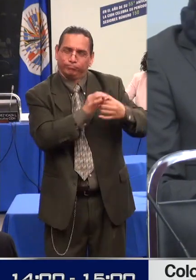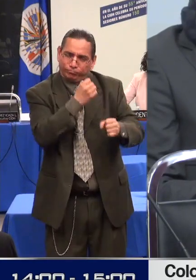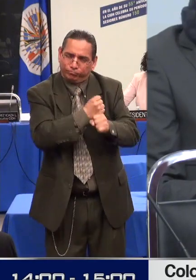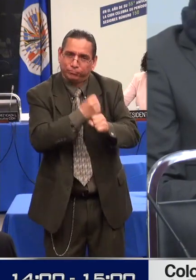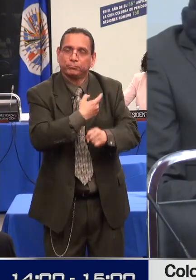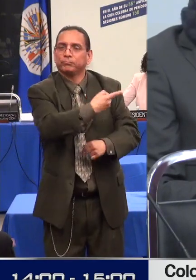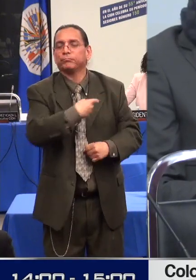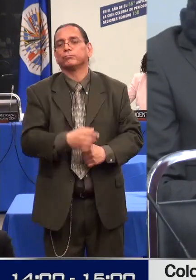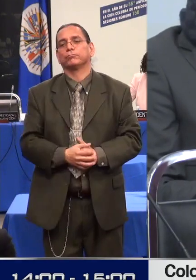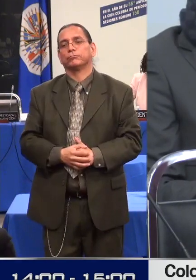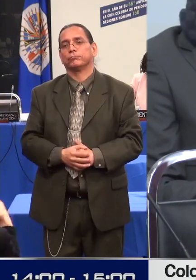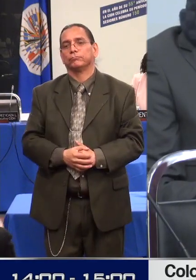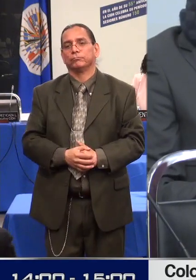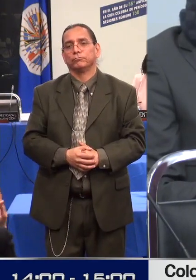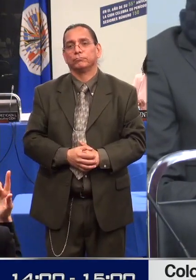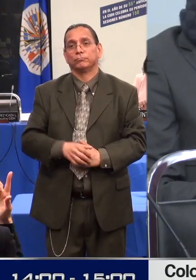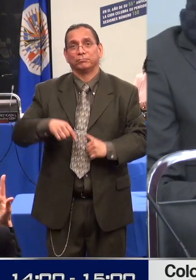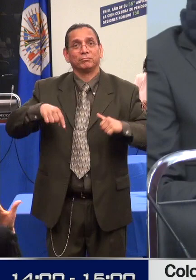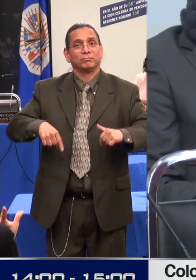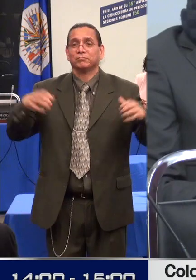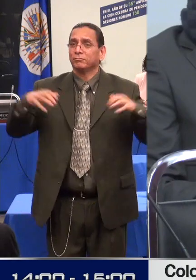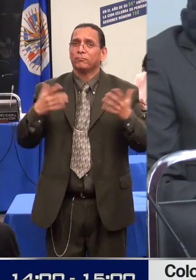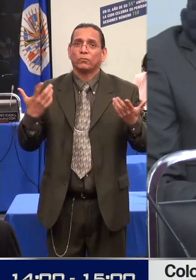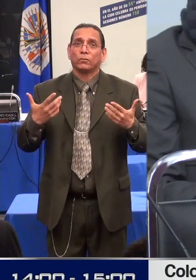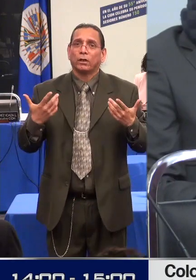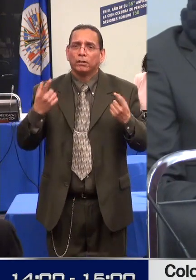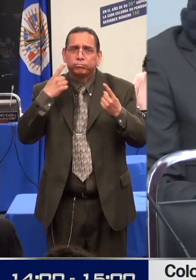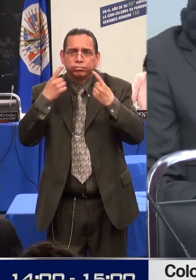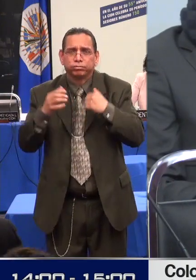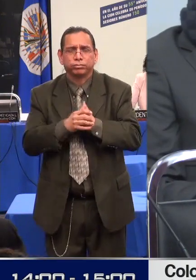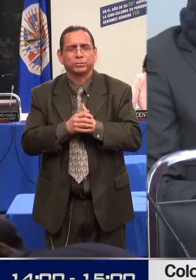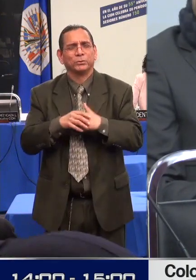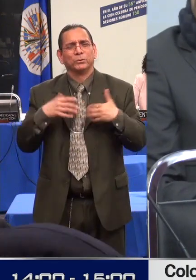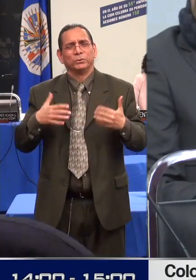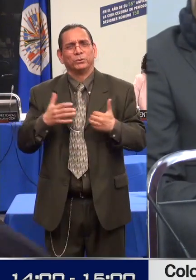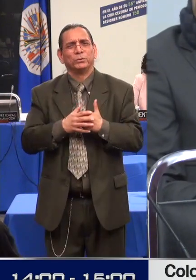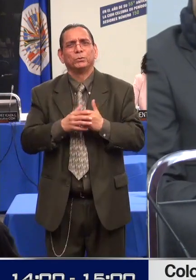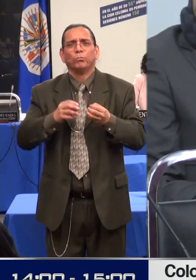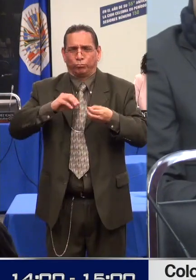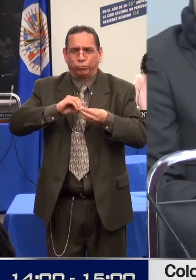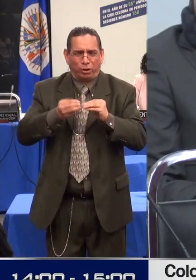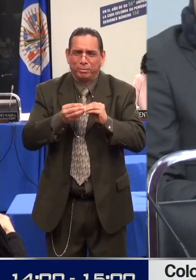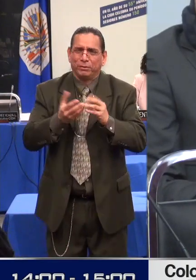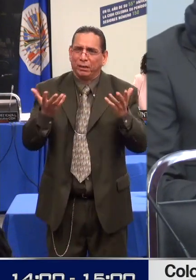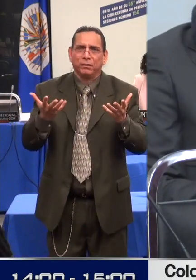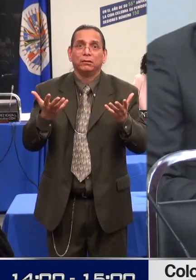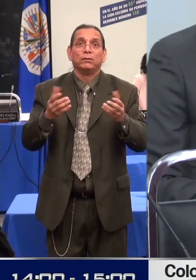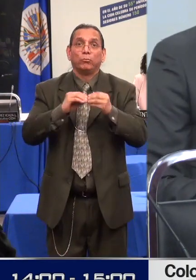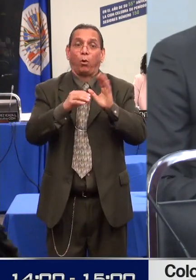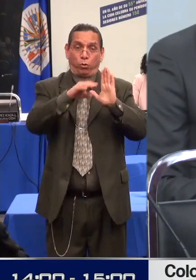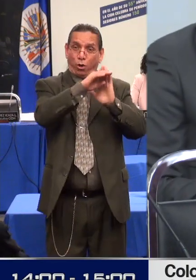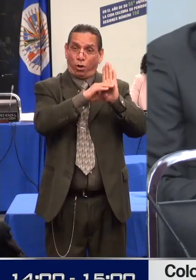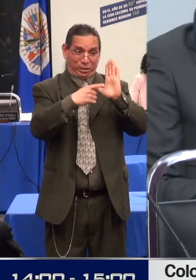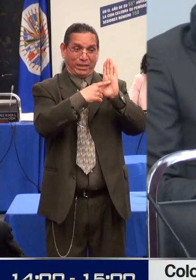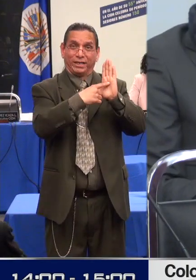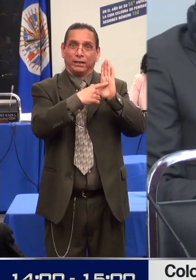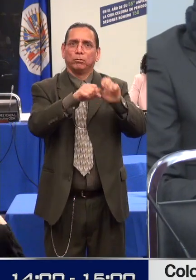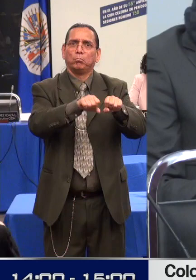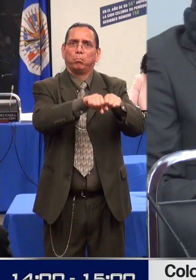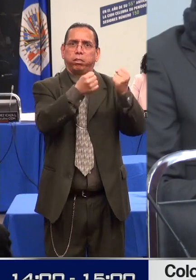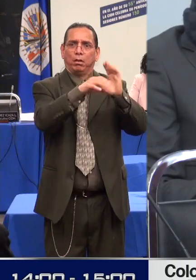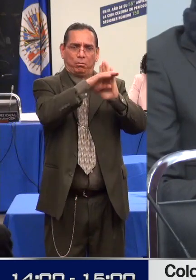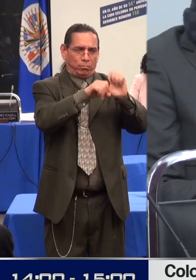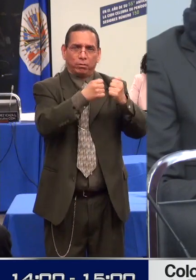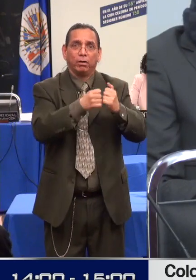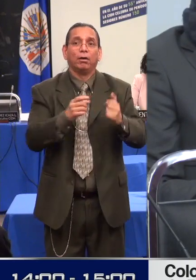profunda preocupación por las continuas e invisibilizadas violaciones a los derechos sexuales y reproductivos de las personas con discapacidad